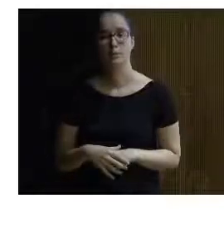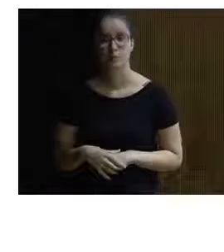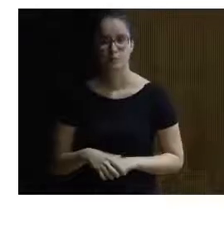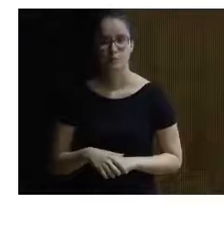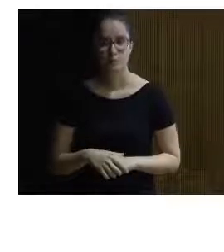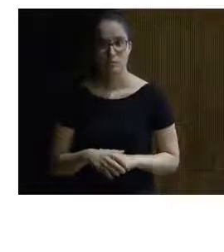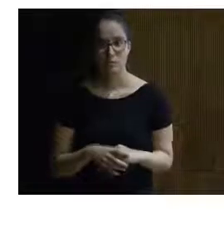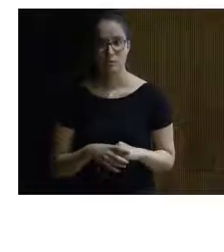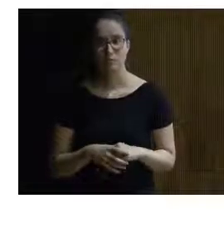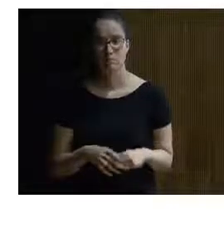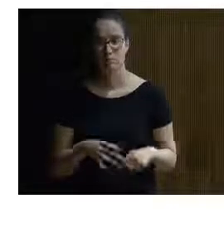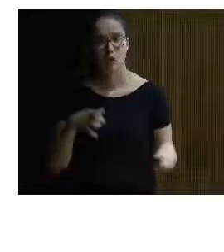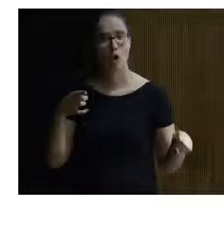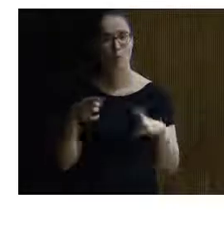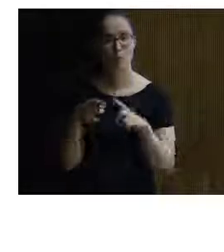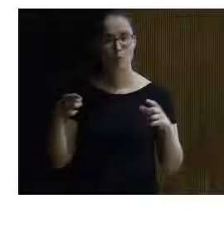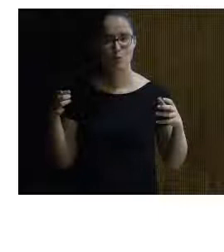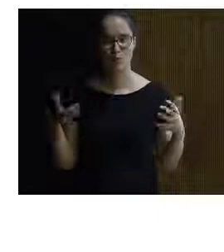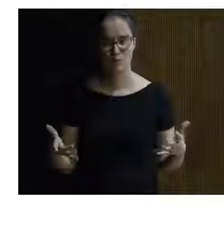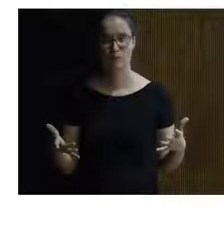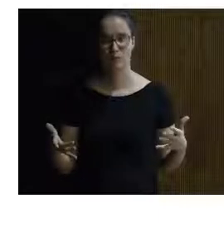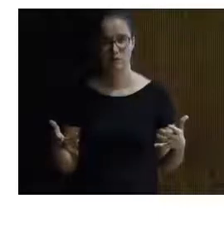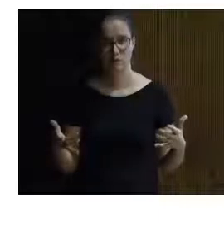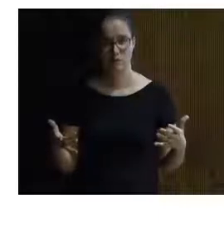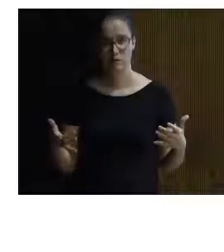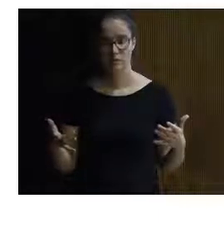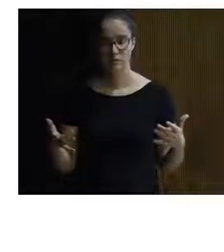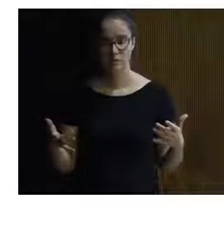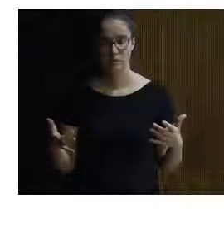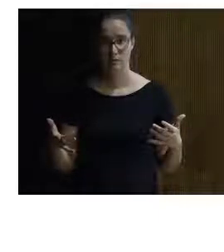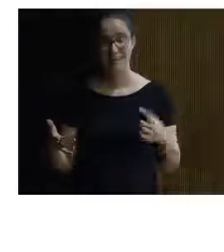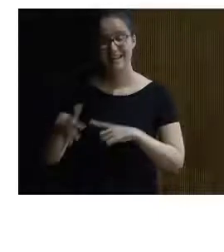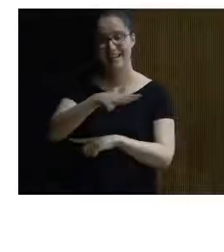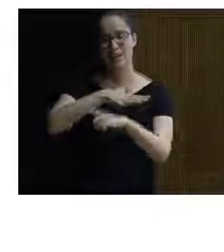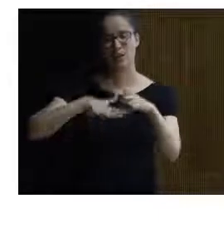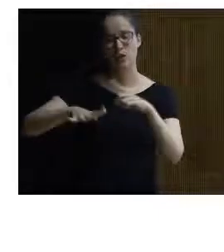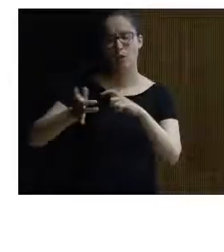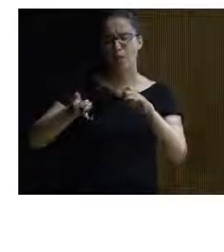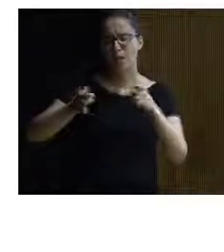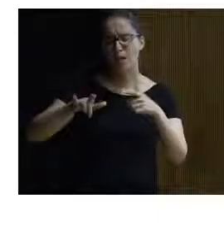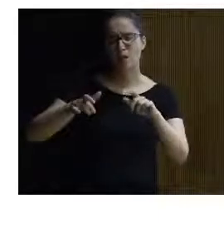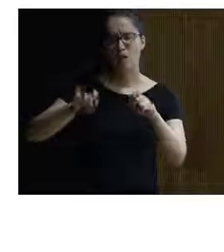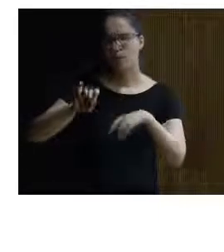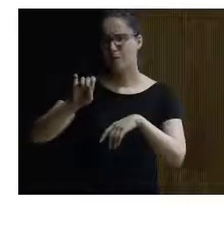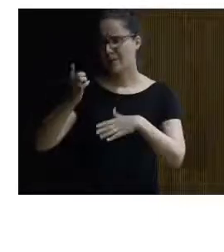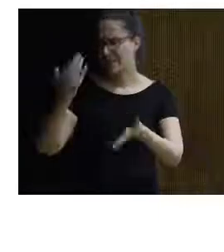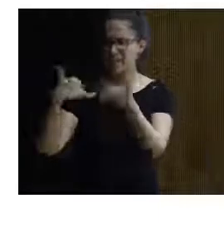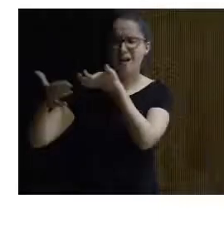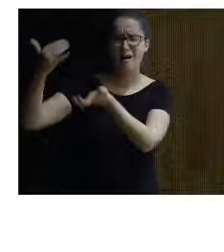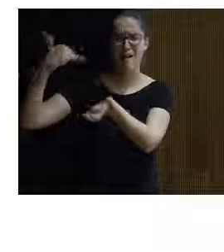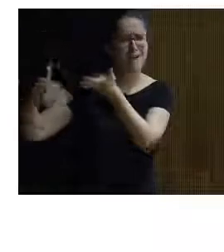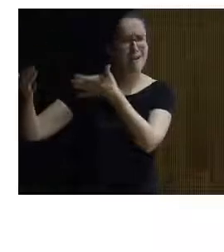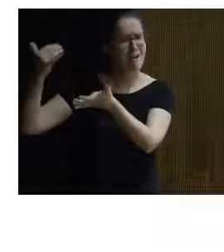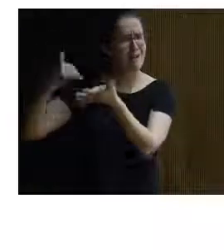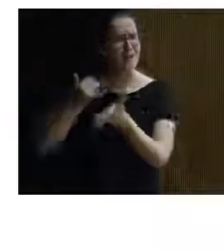pretende de alguna manera que sea el entorno más parecido al que tenían hace miles de años